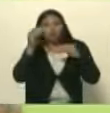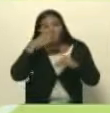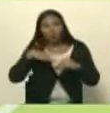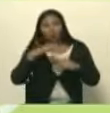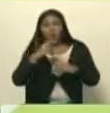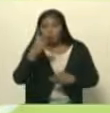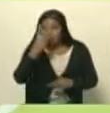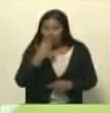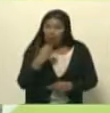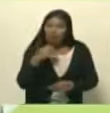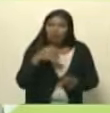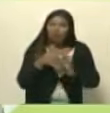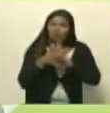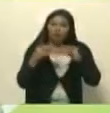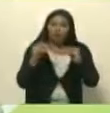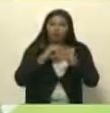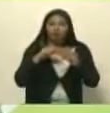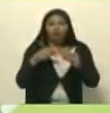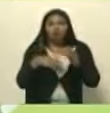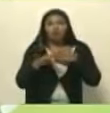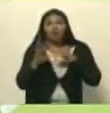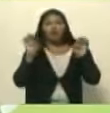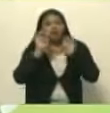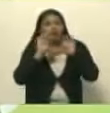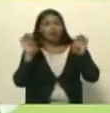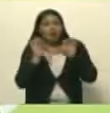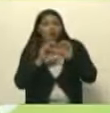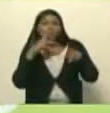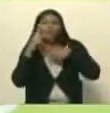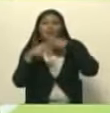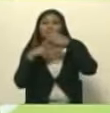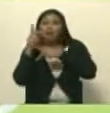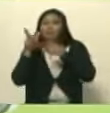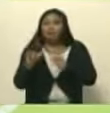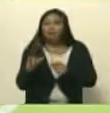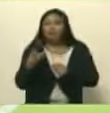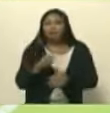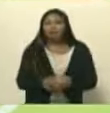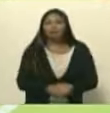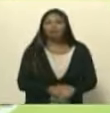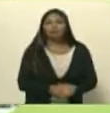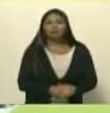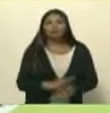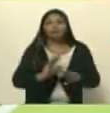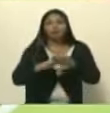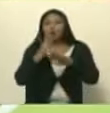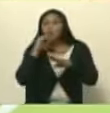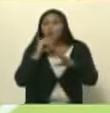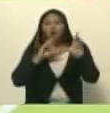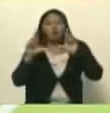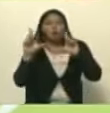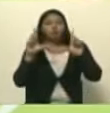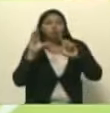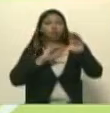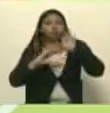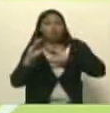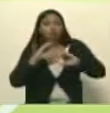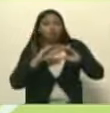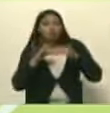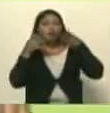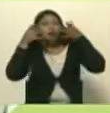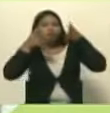pobres sobre todo no fueron educados políticamente porque no había medios de comunicación para educarlos